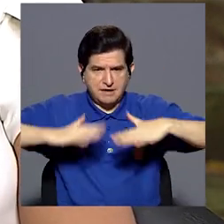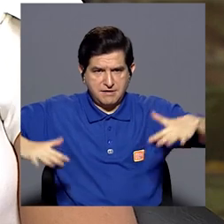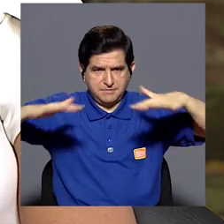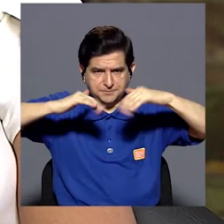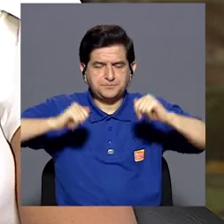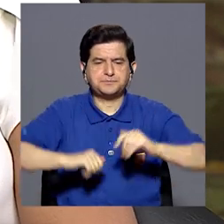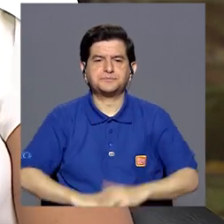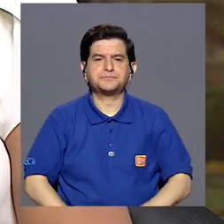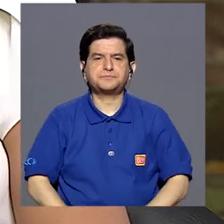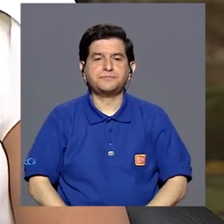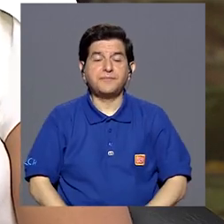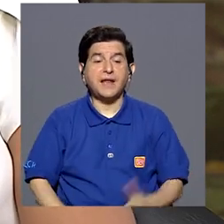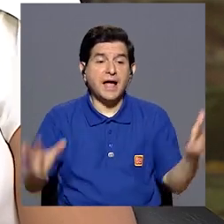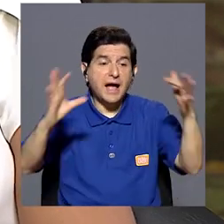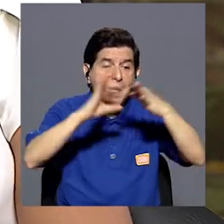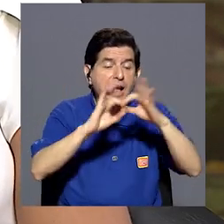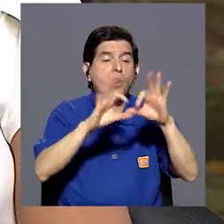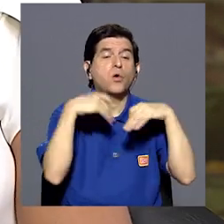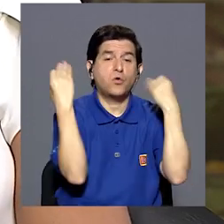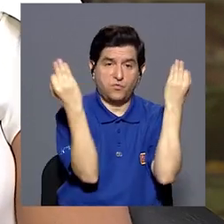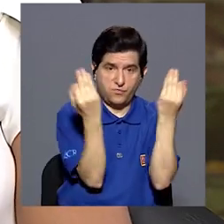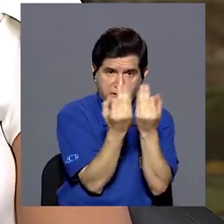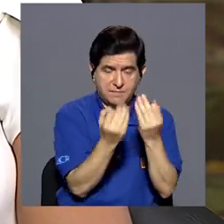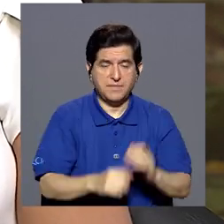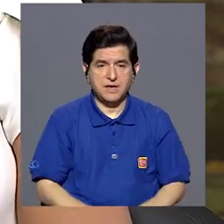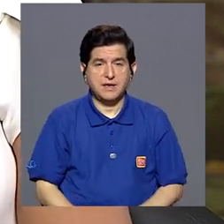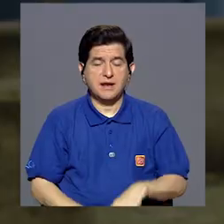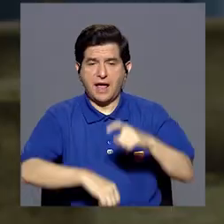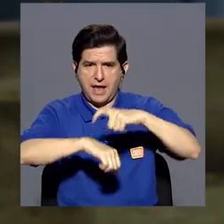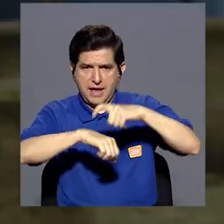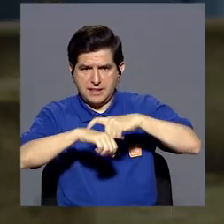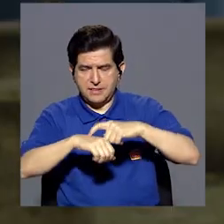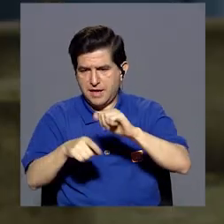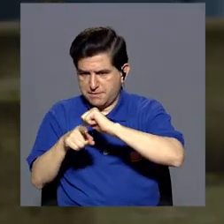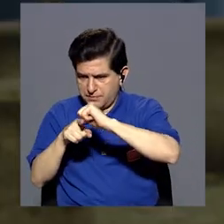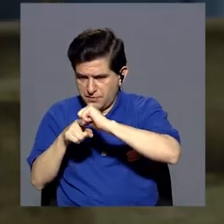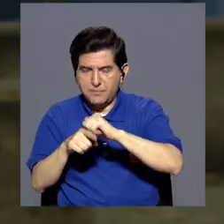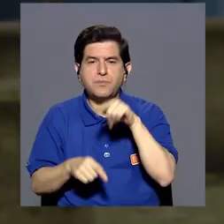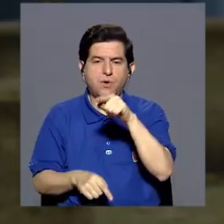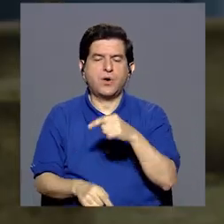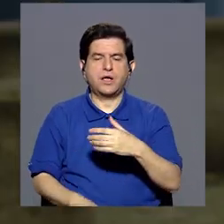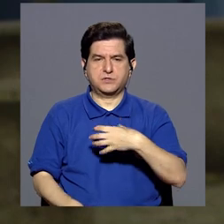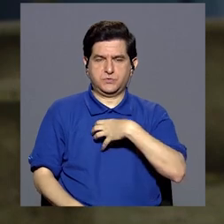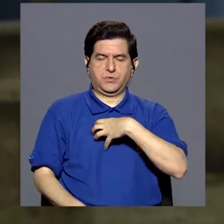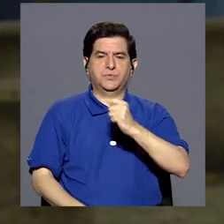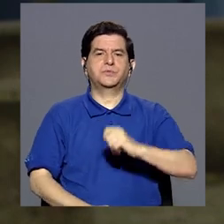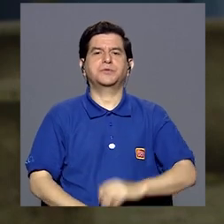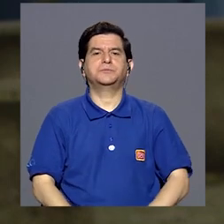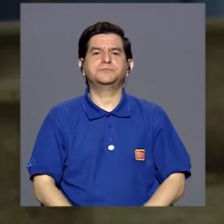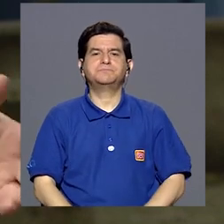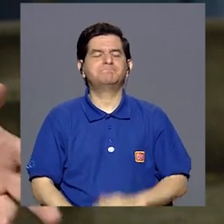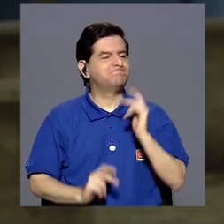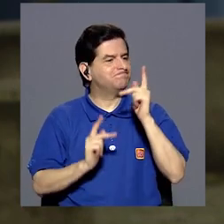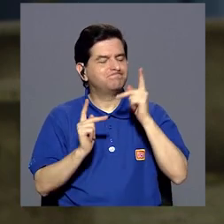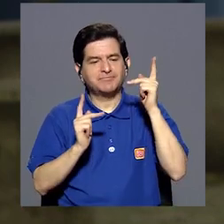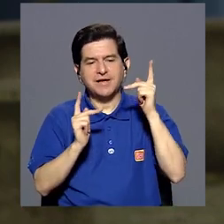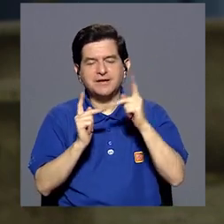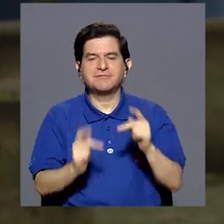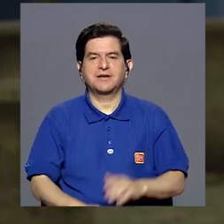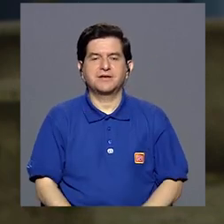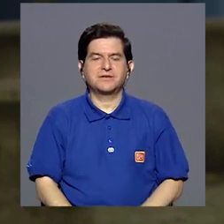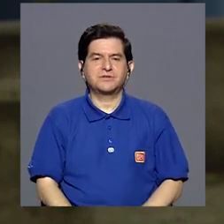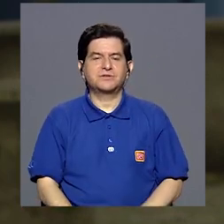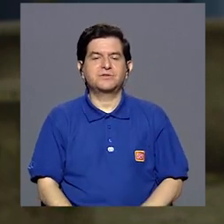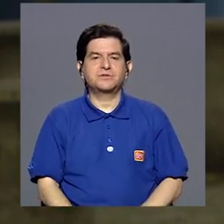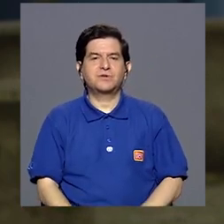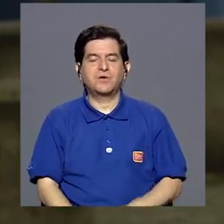familiares para que ese ratito sea de ellos. Perfecto. Bueno, doctora Segura, doctora Fallas, de verdad que ha sido